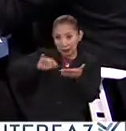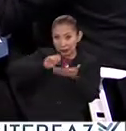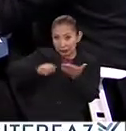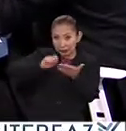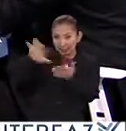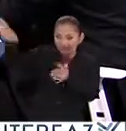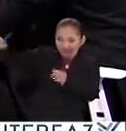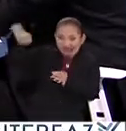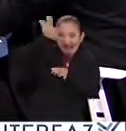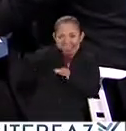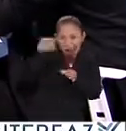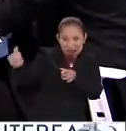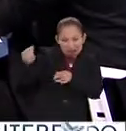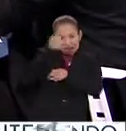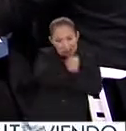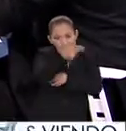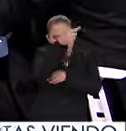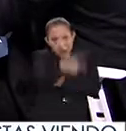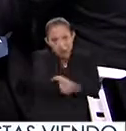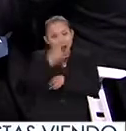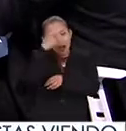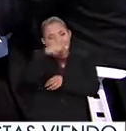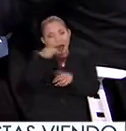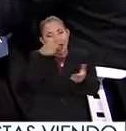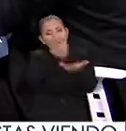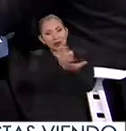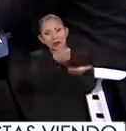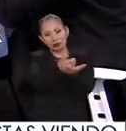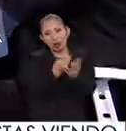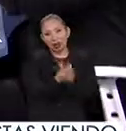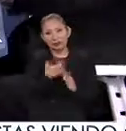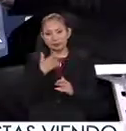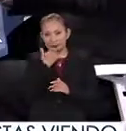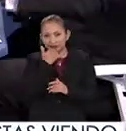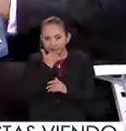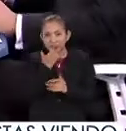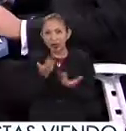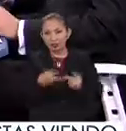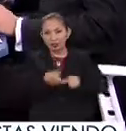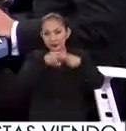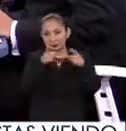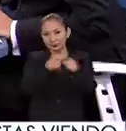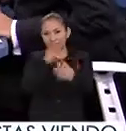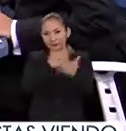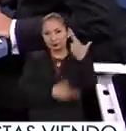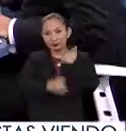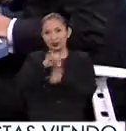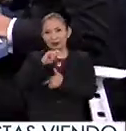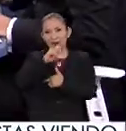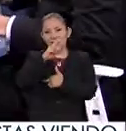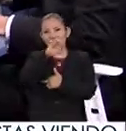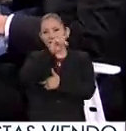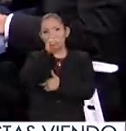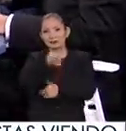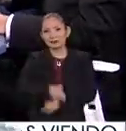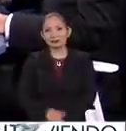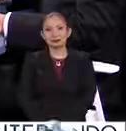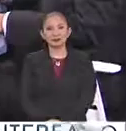pueda incursionar en este proceso tan importante? Si nos lo permite, director, vamos a hacer una breve pausa, regresamos a estos interpaz.